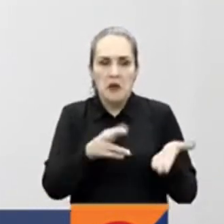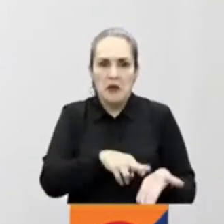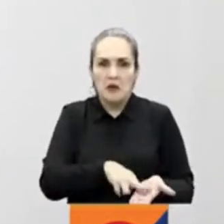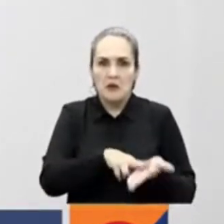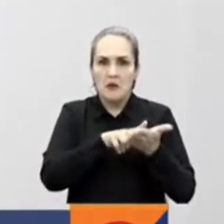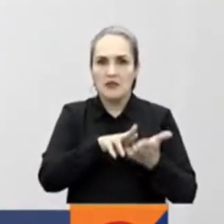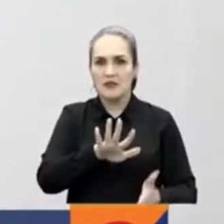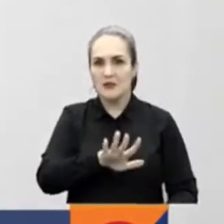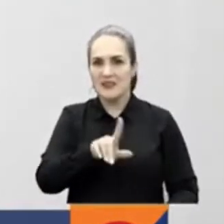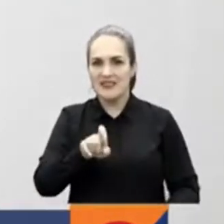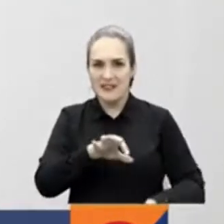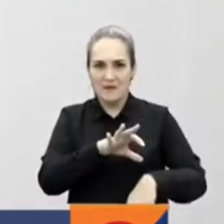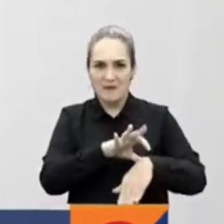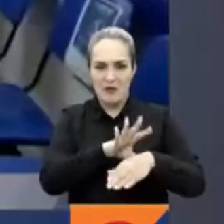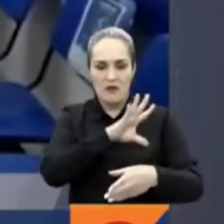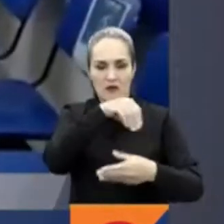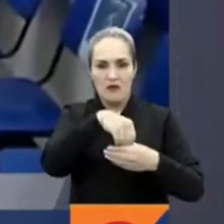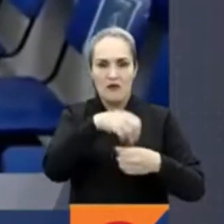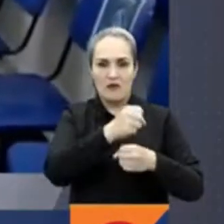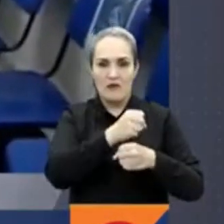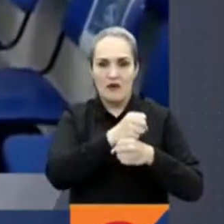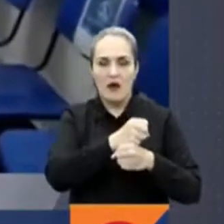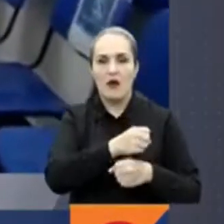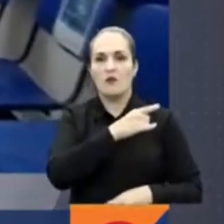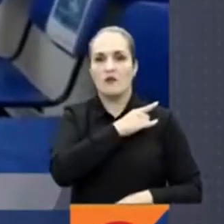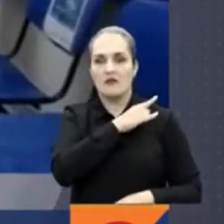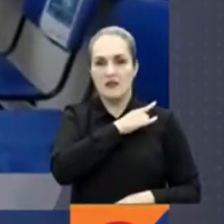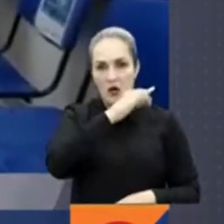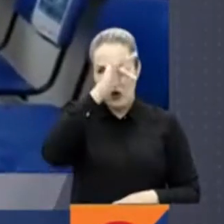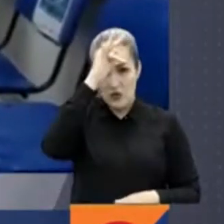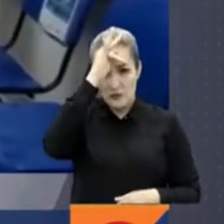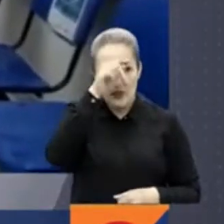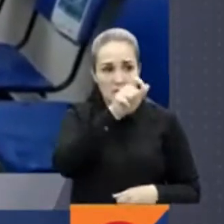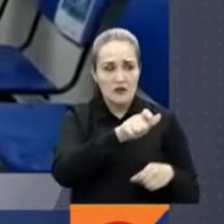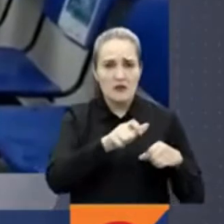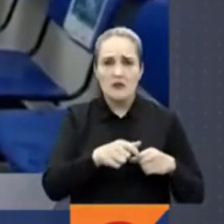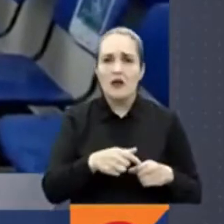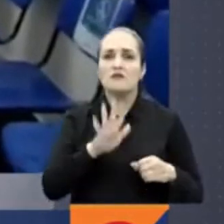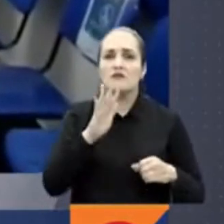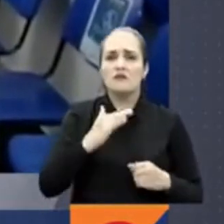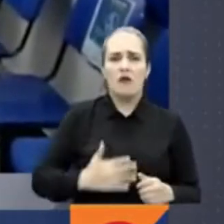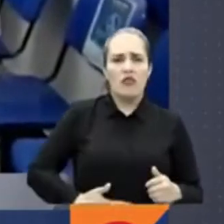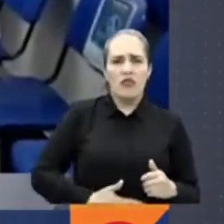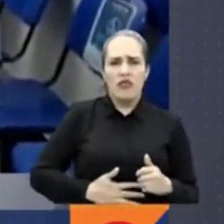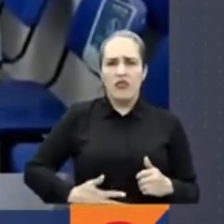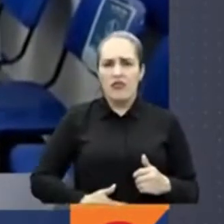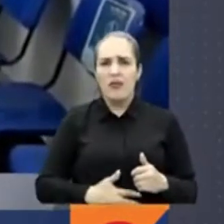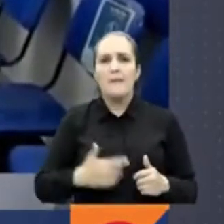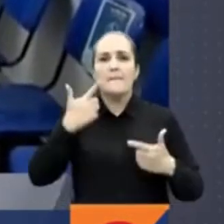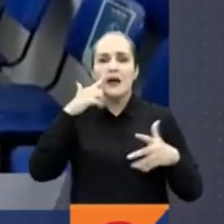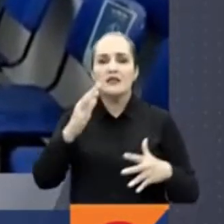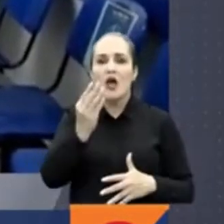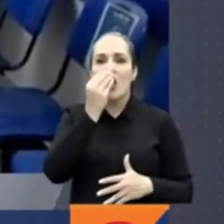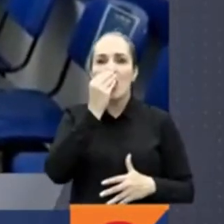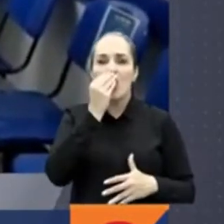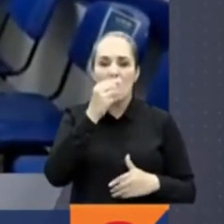56 médicos del Hospital Universitario de Santander que resultaron intoxicados al parecer por consumir alimentos entregados por el centro